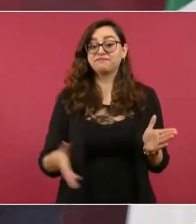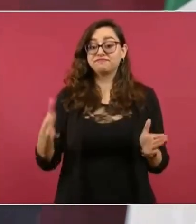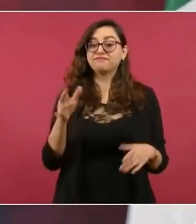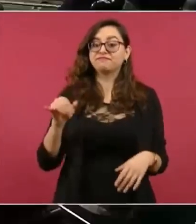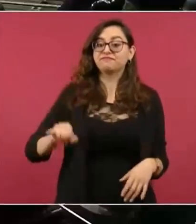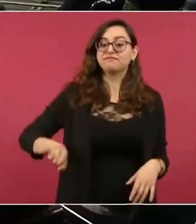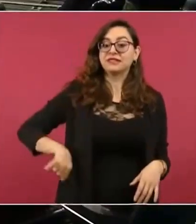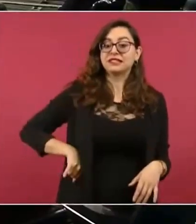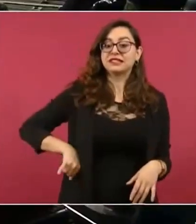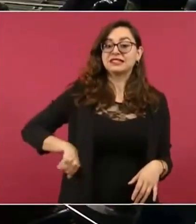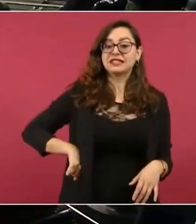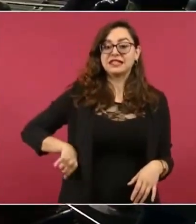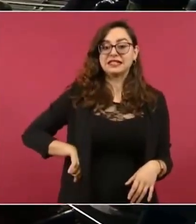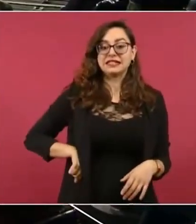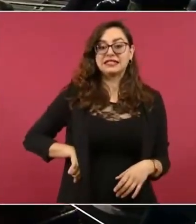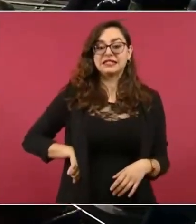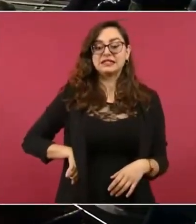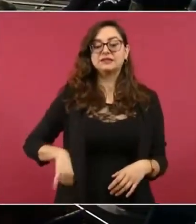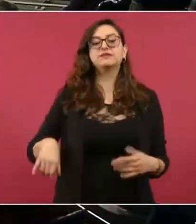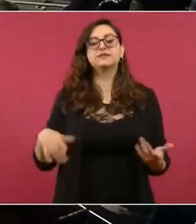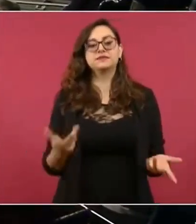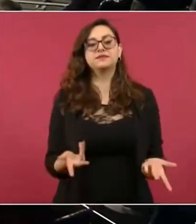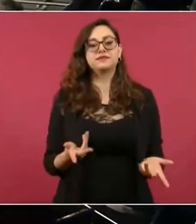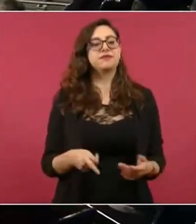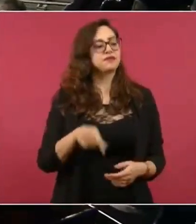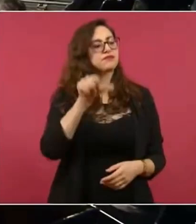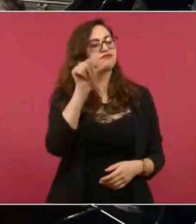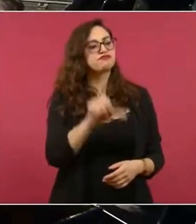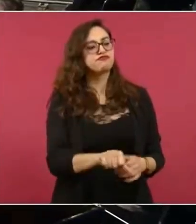fueron las mentiras selectas.